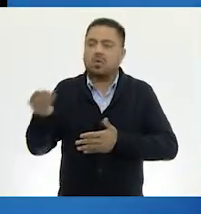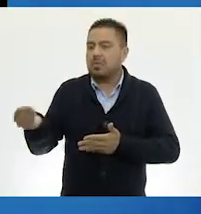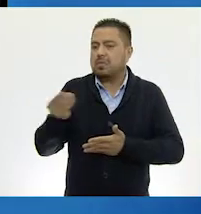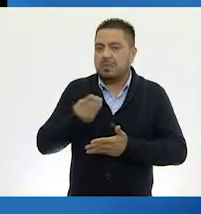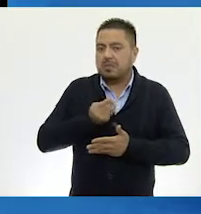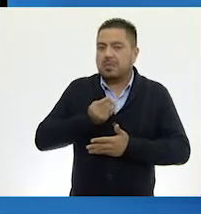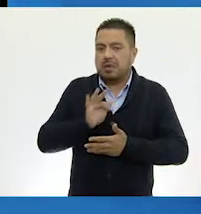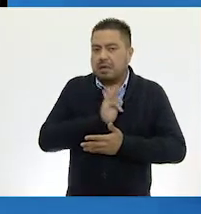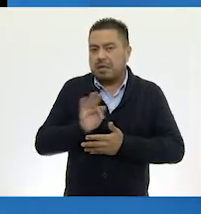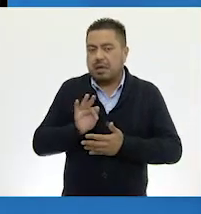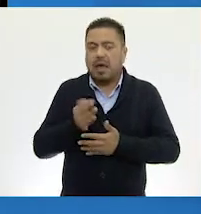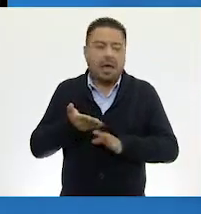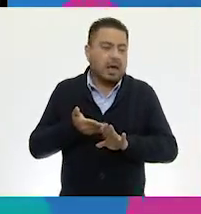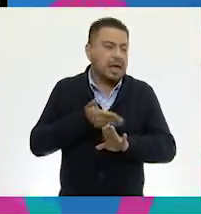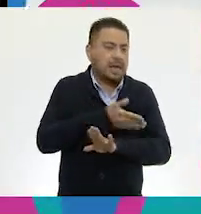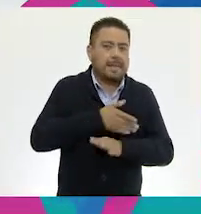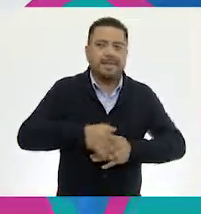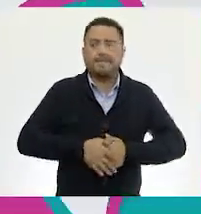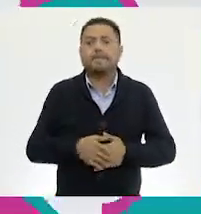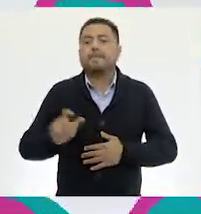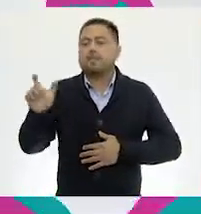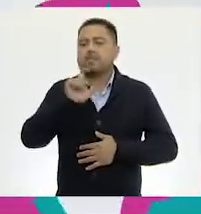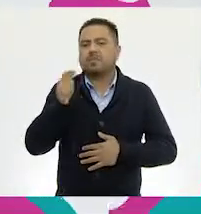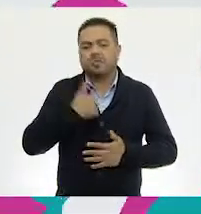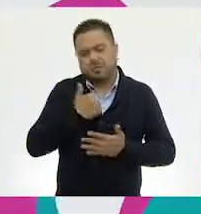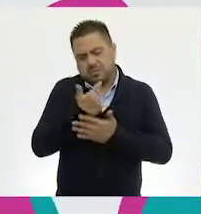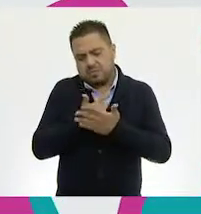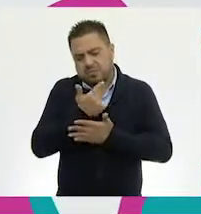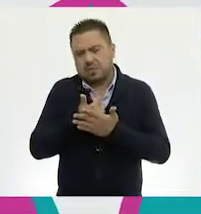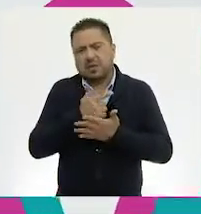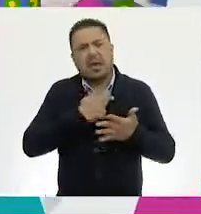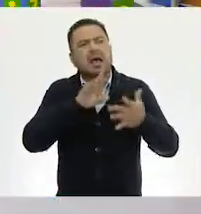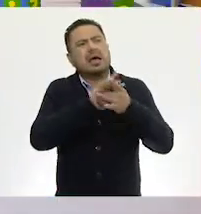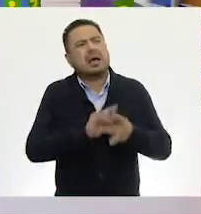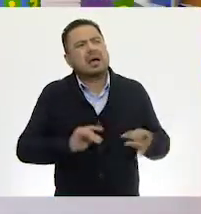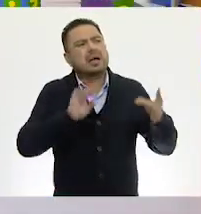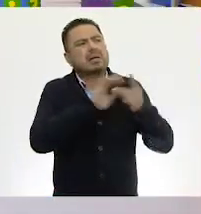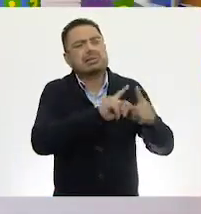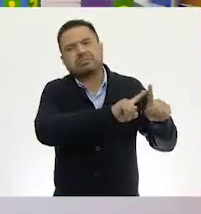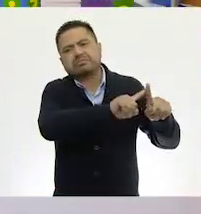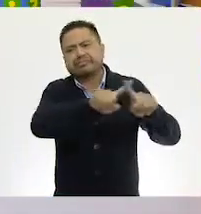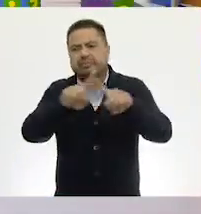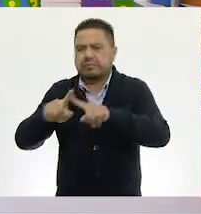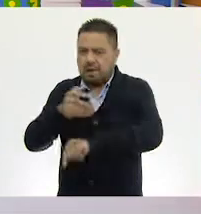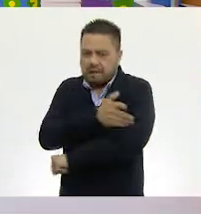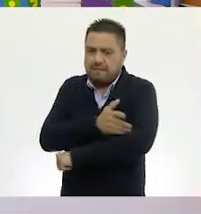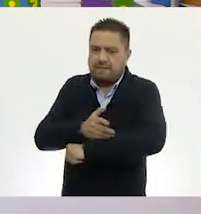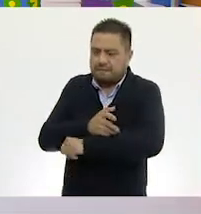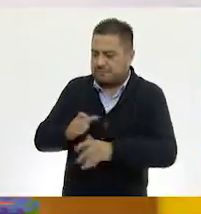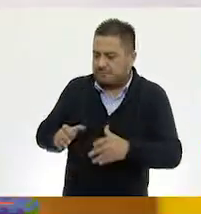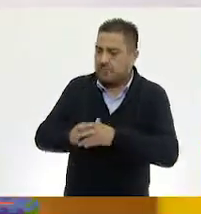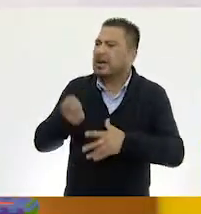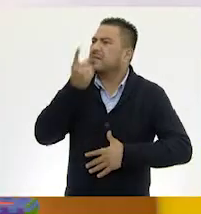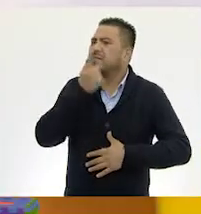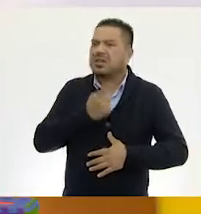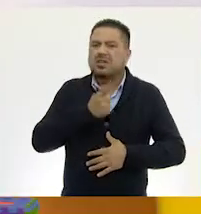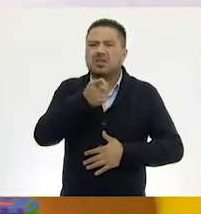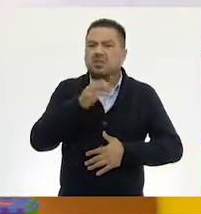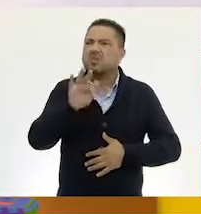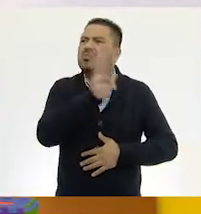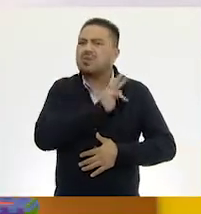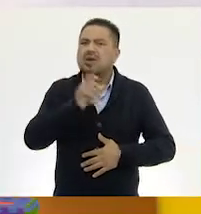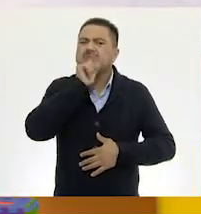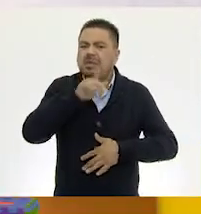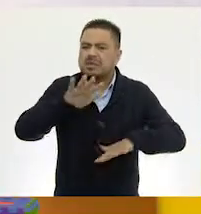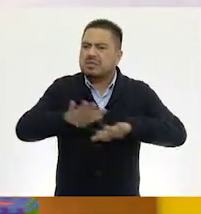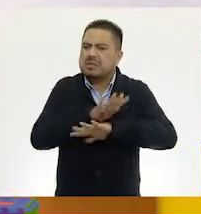podría haber realizado. Cuando yo le conté esto a diversos familiares, ellos también me dijeron, ah, tú hubieras podido también